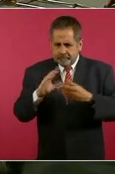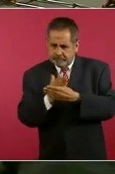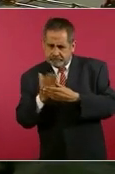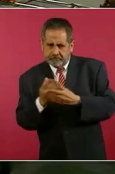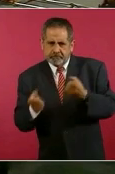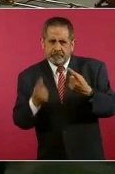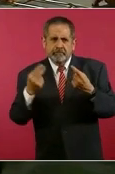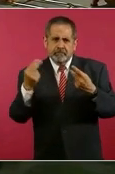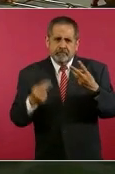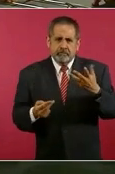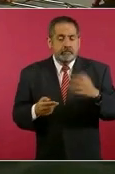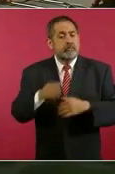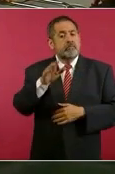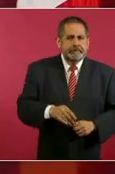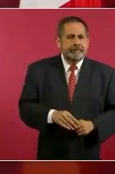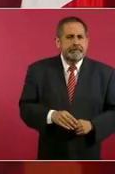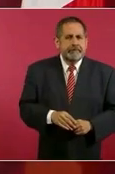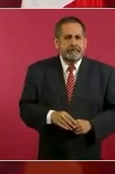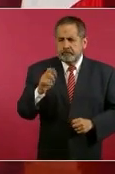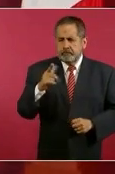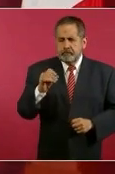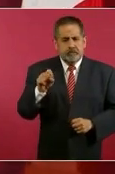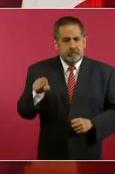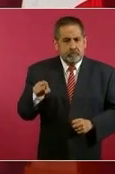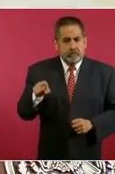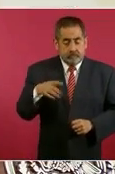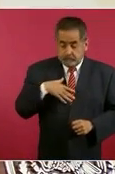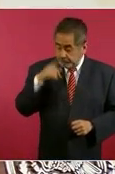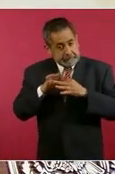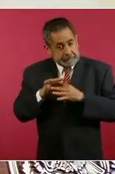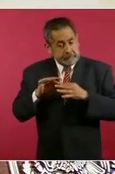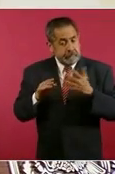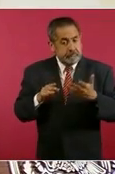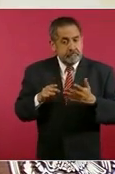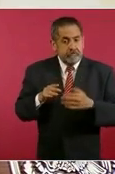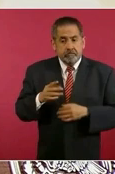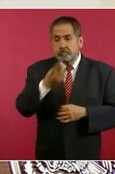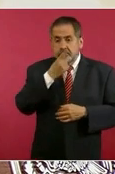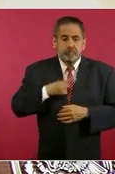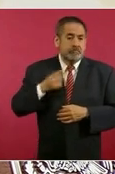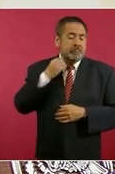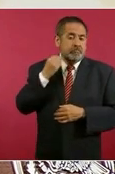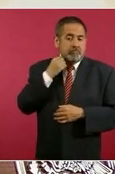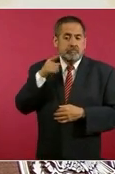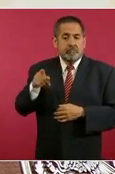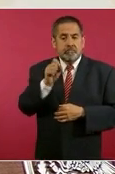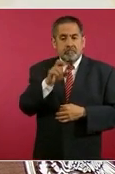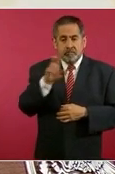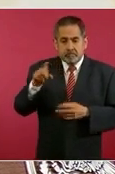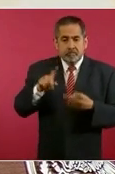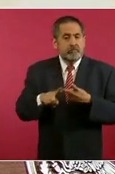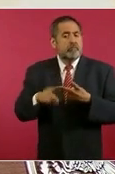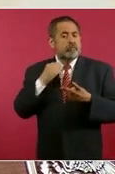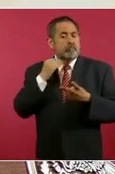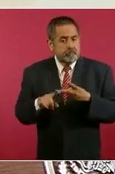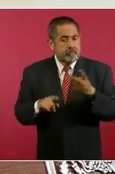cuando lo del general Cienfuegos me costó trabajo. Porque me decían los abogados de relaciones, los abogados